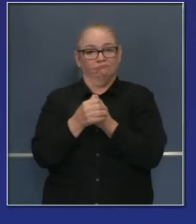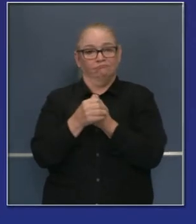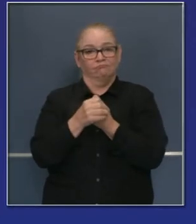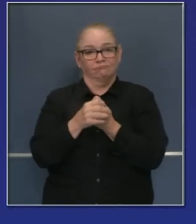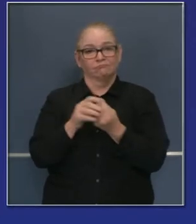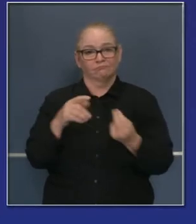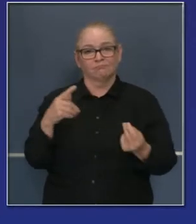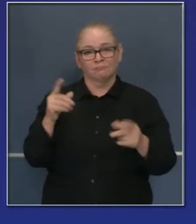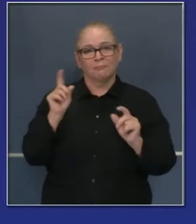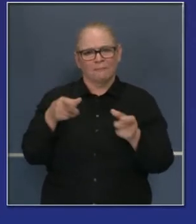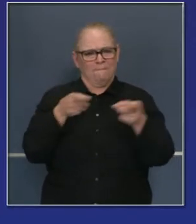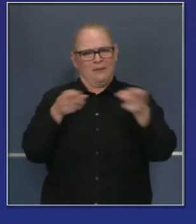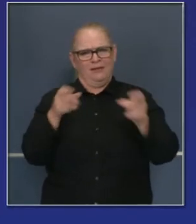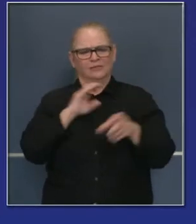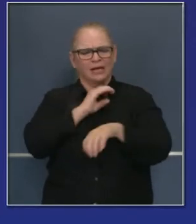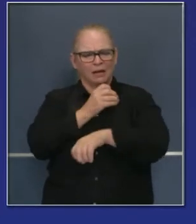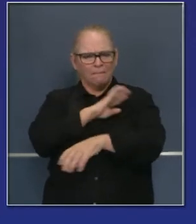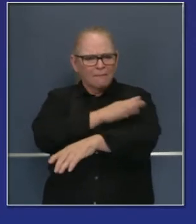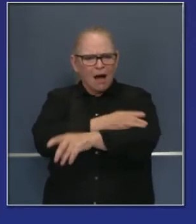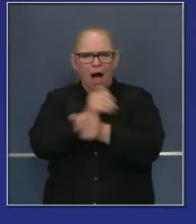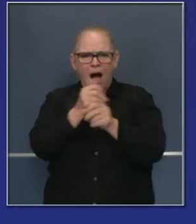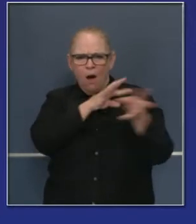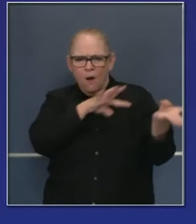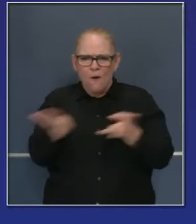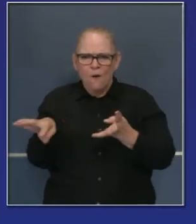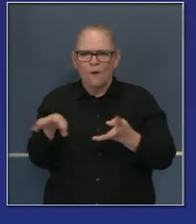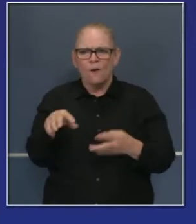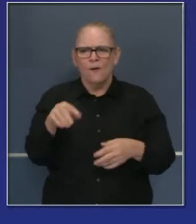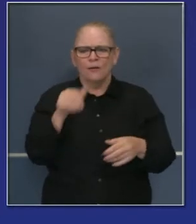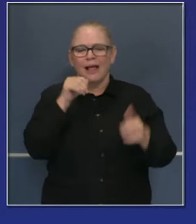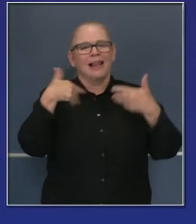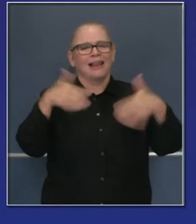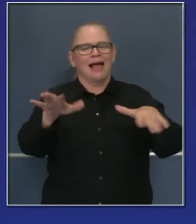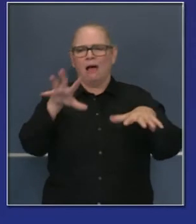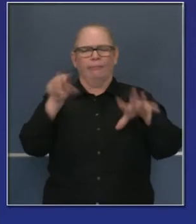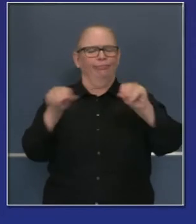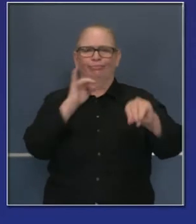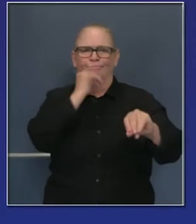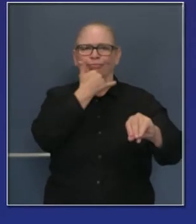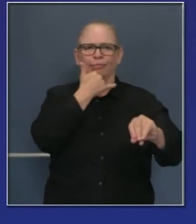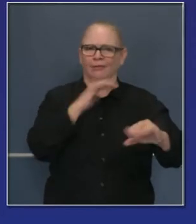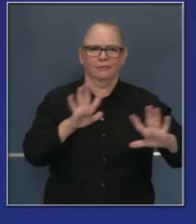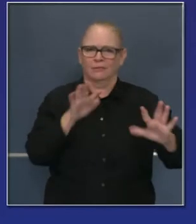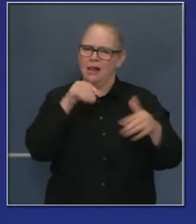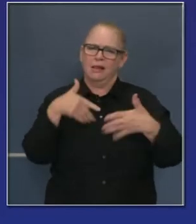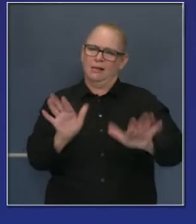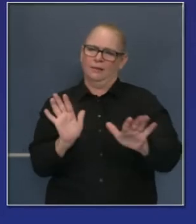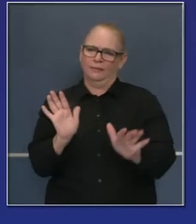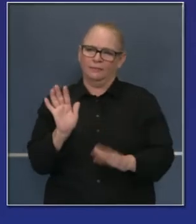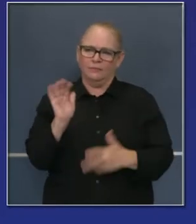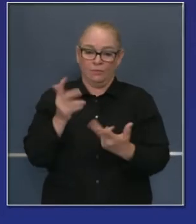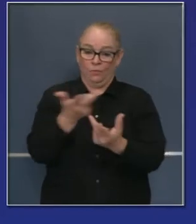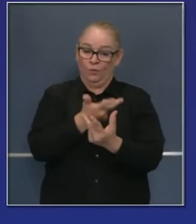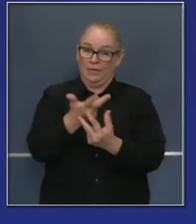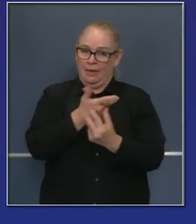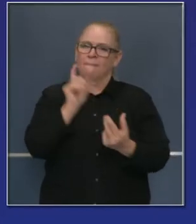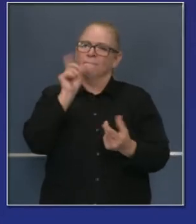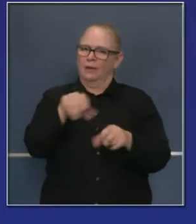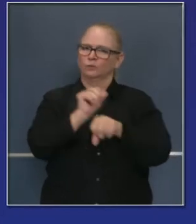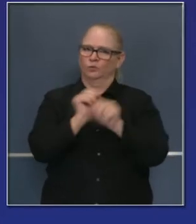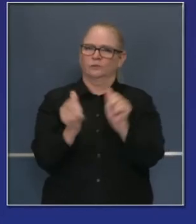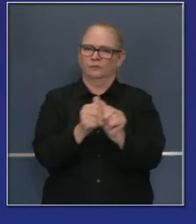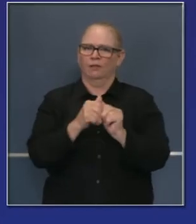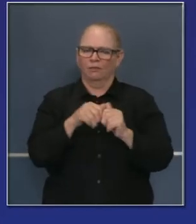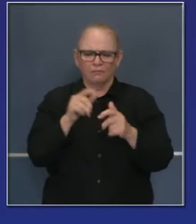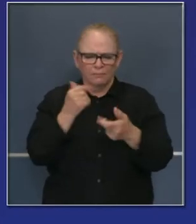porque tienen que prever la necesidad de uso de megawatts y tienen que fijarse exactamente en cómo, en qué es necesario para